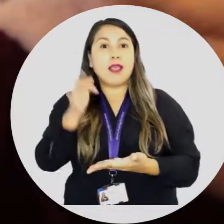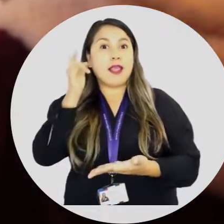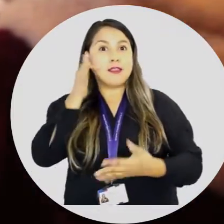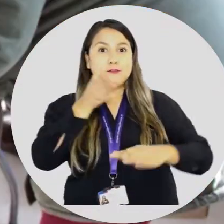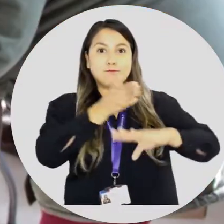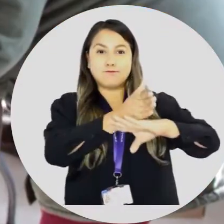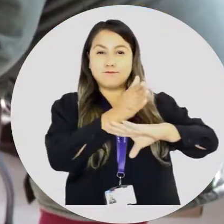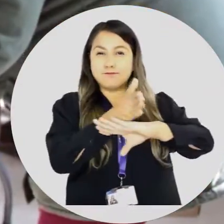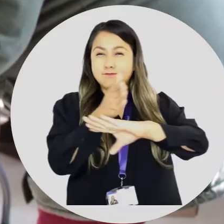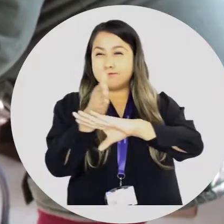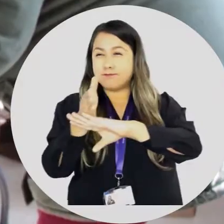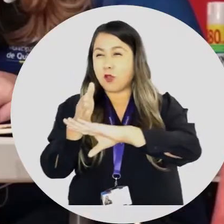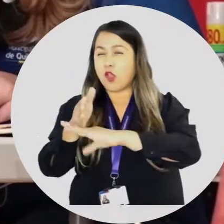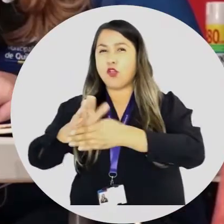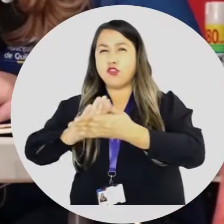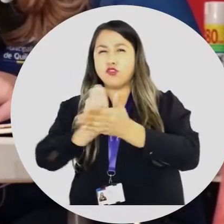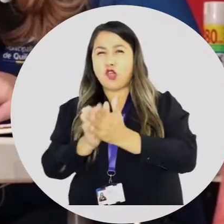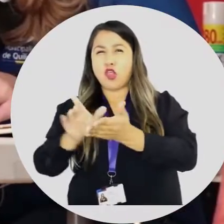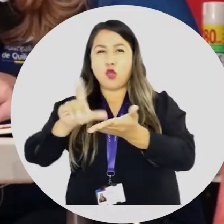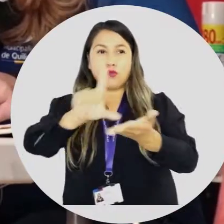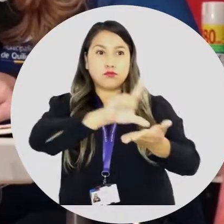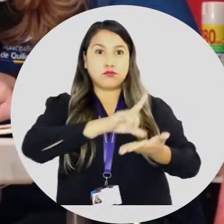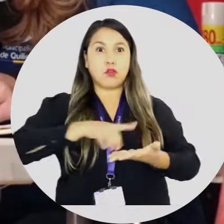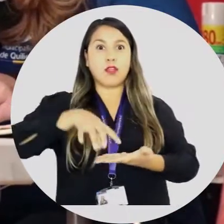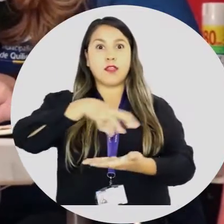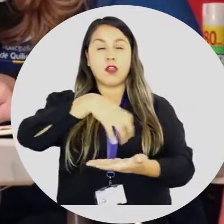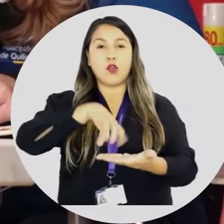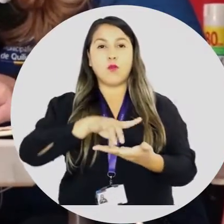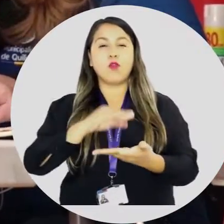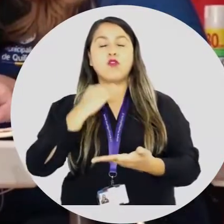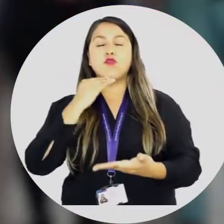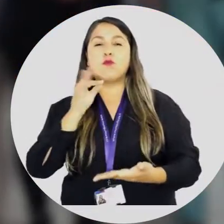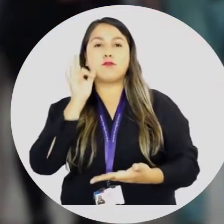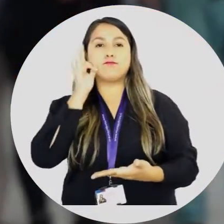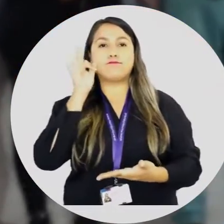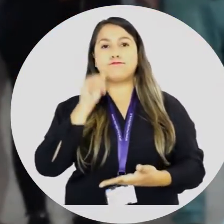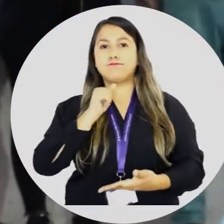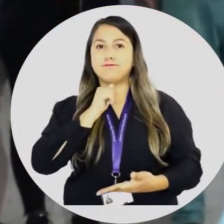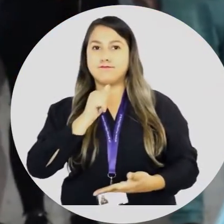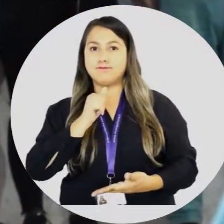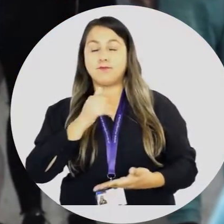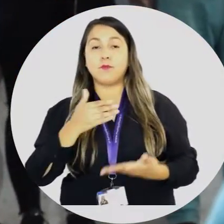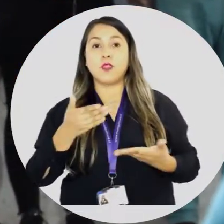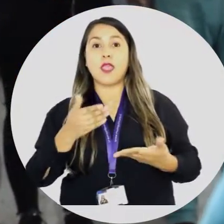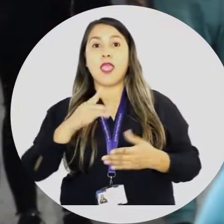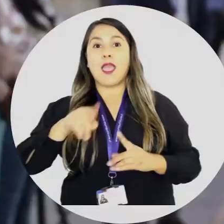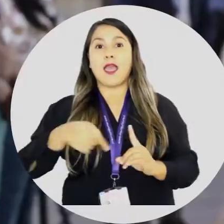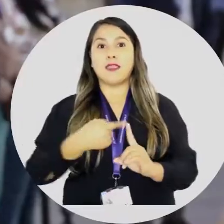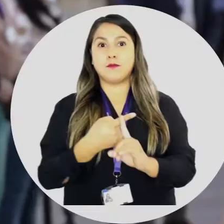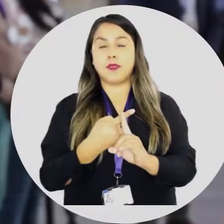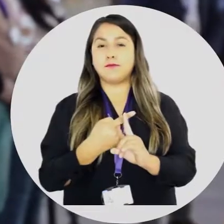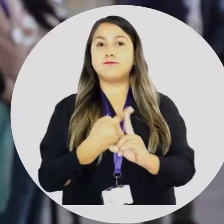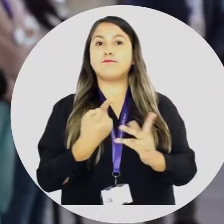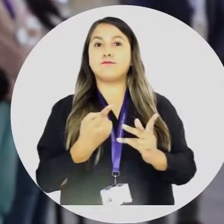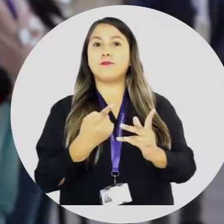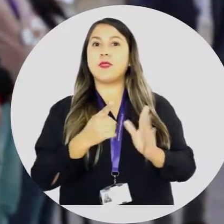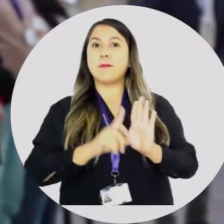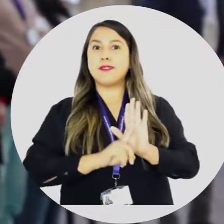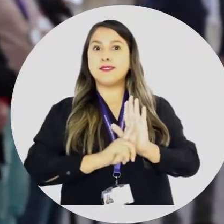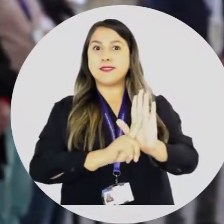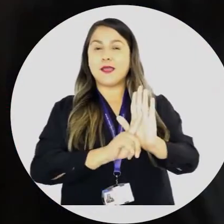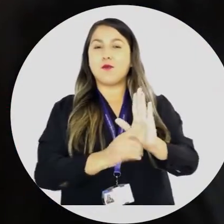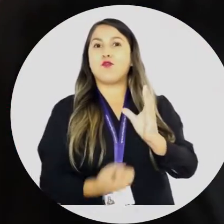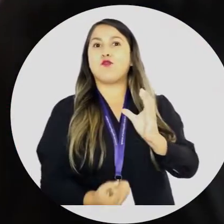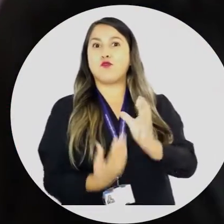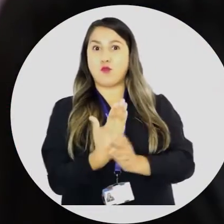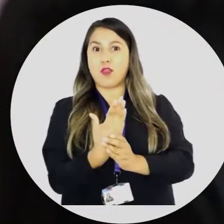en terreno, llegando a todos los sectores de la comuna sin distinción. Además presentamos oficialmente a